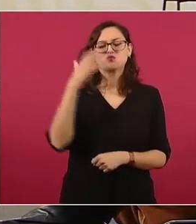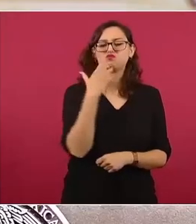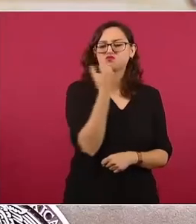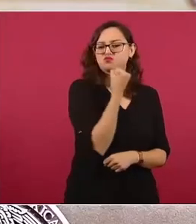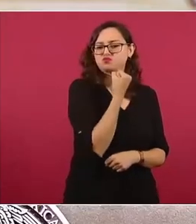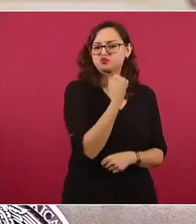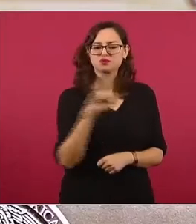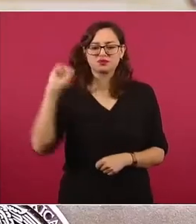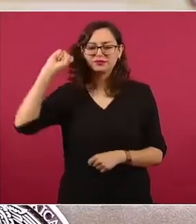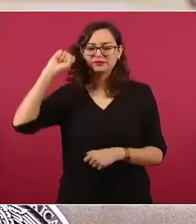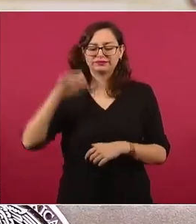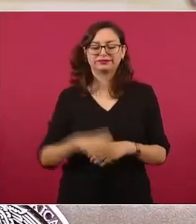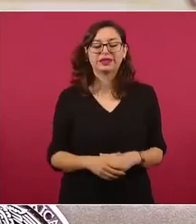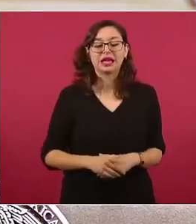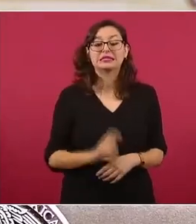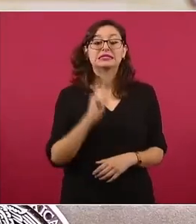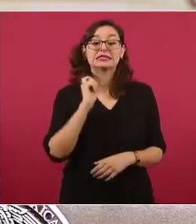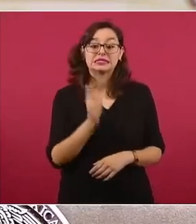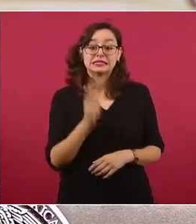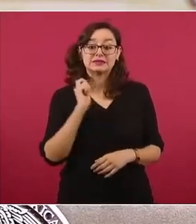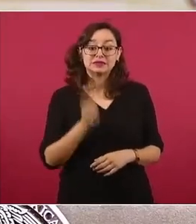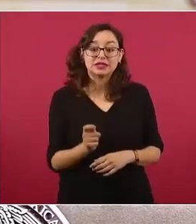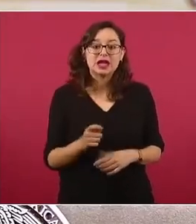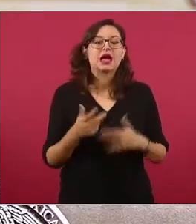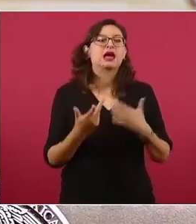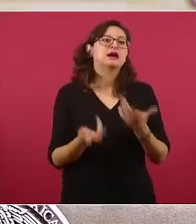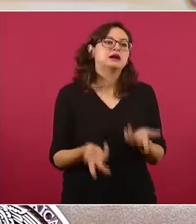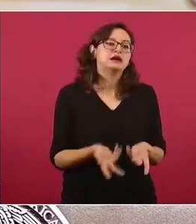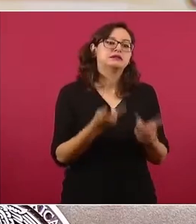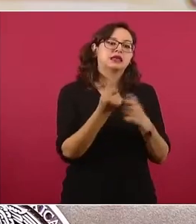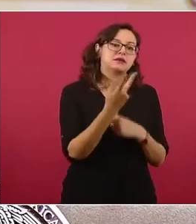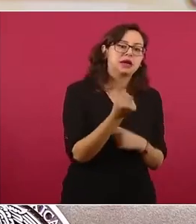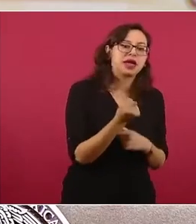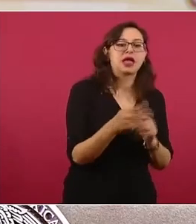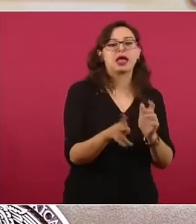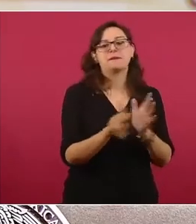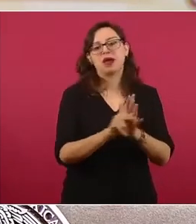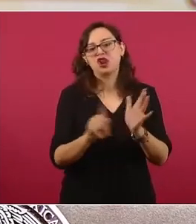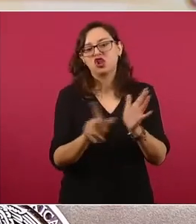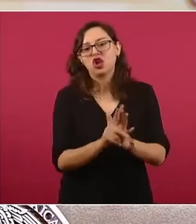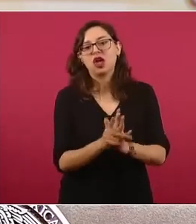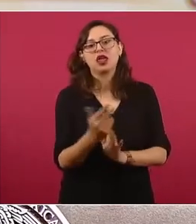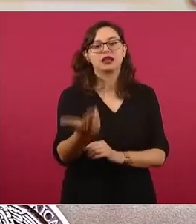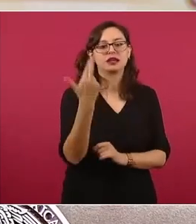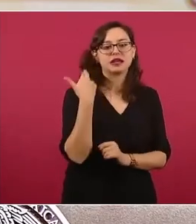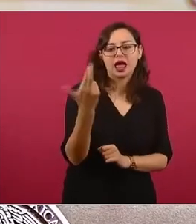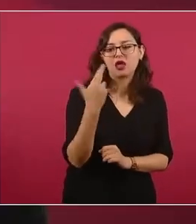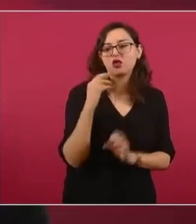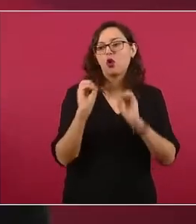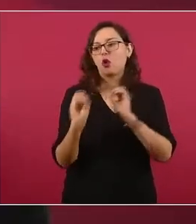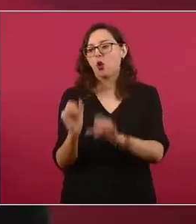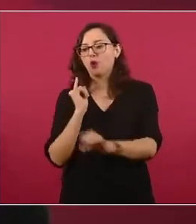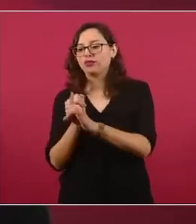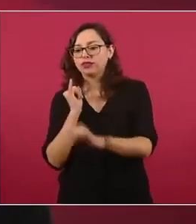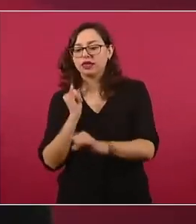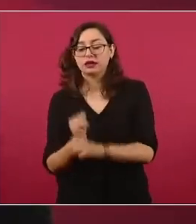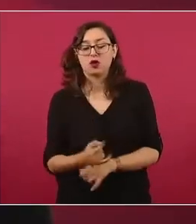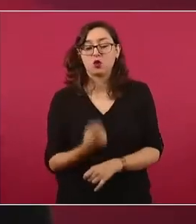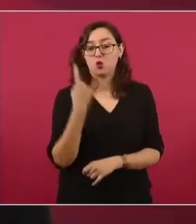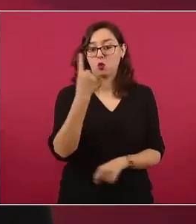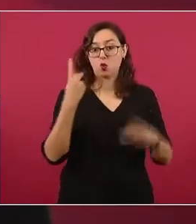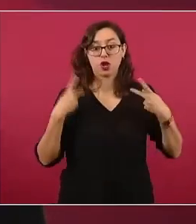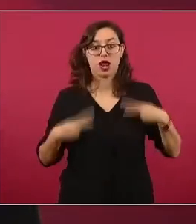entrevistan los medios de comunicación o se presentan en redes sociales como especialistas de un tema. Y por lo